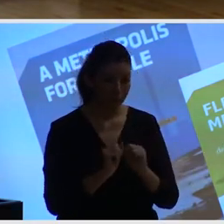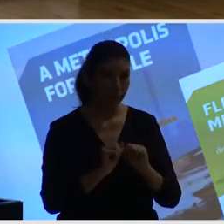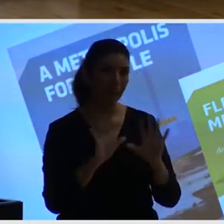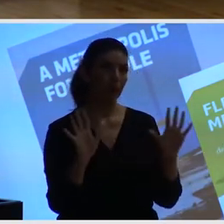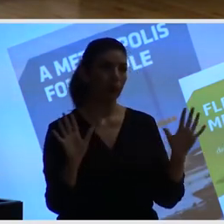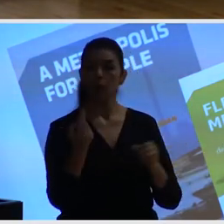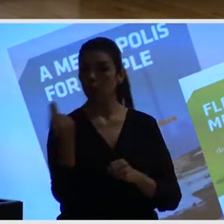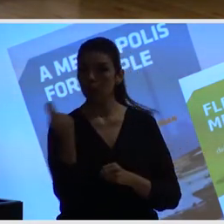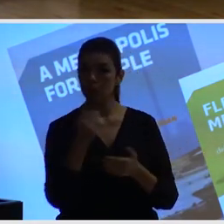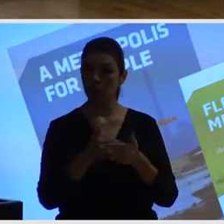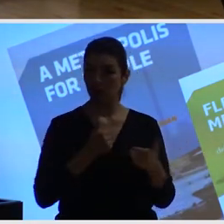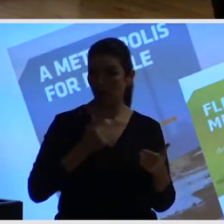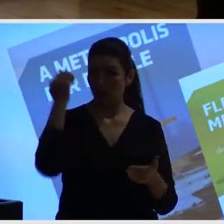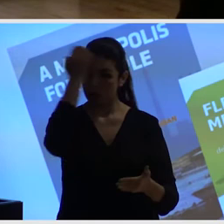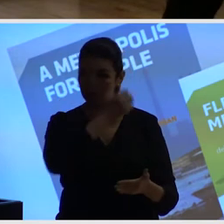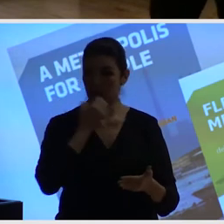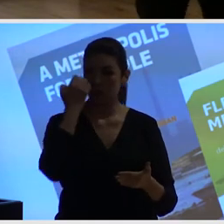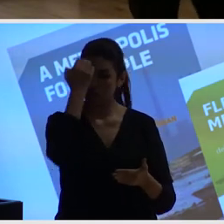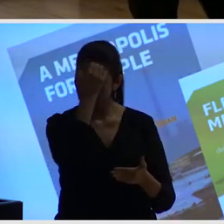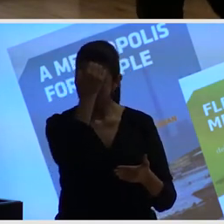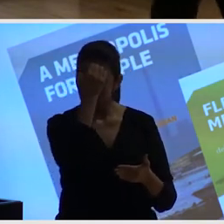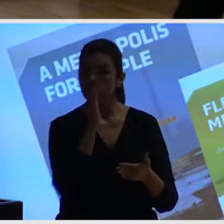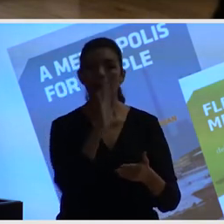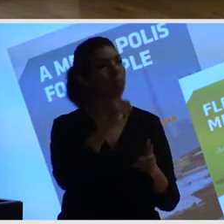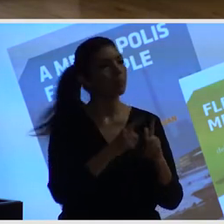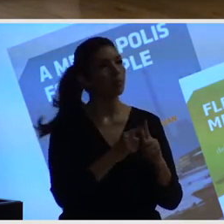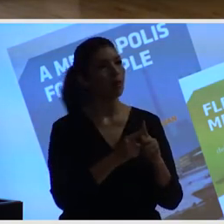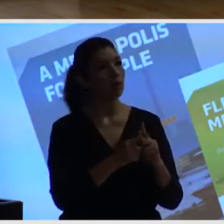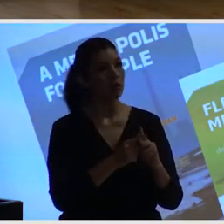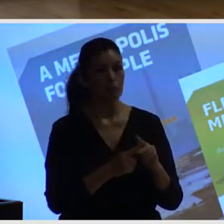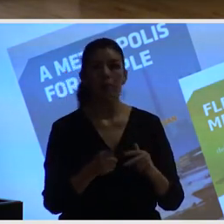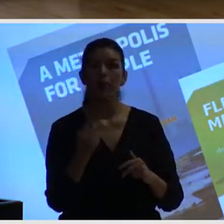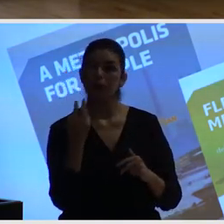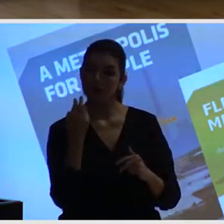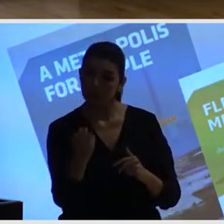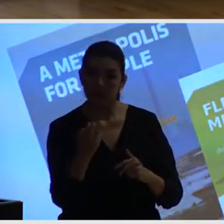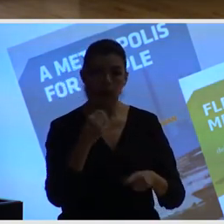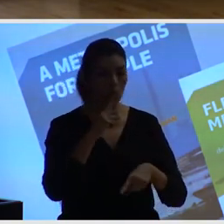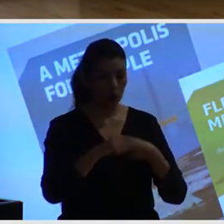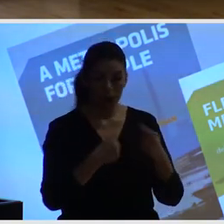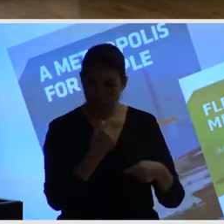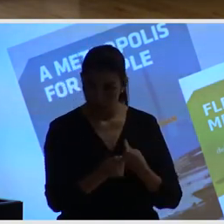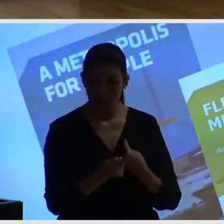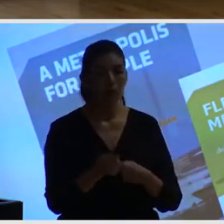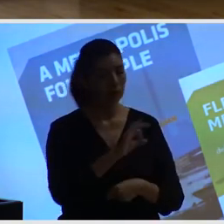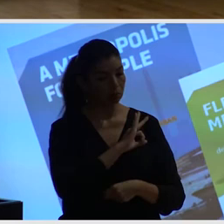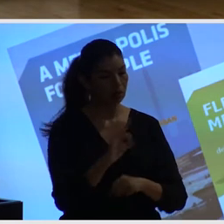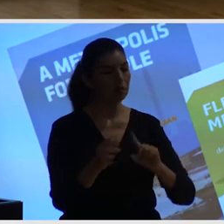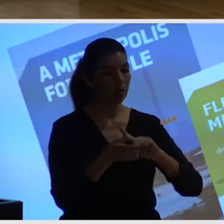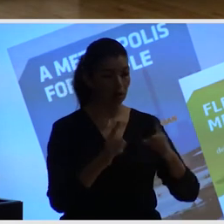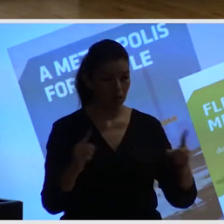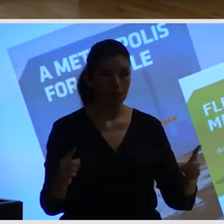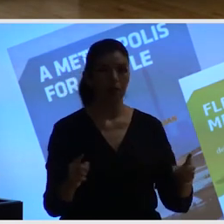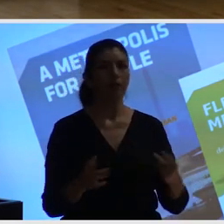puedes demostrar la validez de tus ideas, tus opiniones. Entonces, esta transformación que se ha hecho en